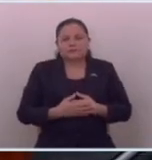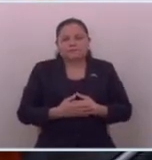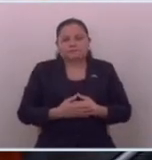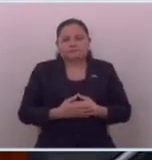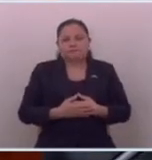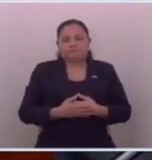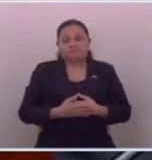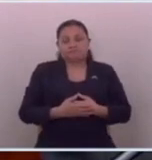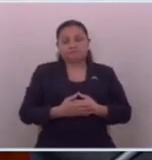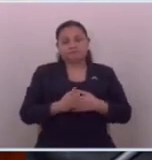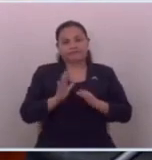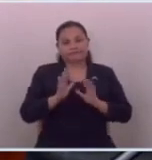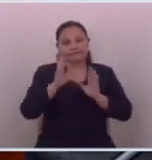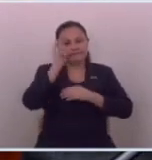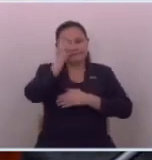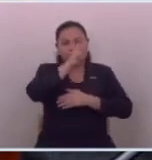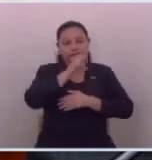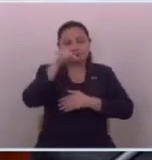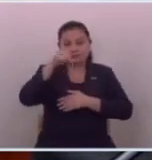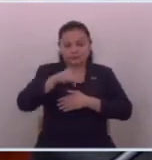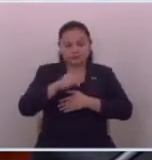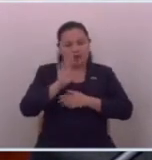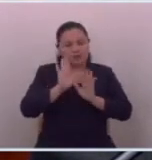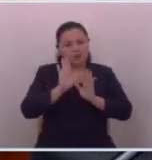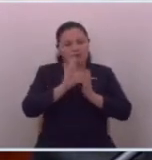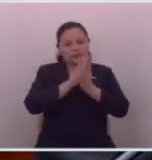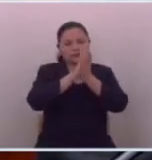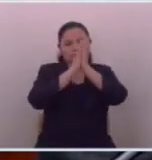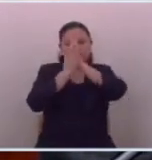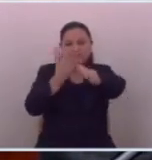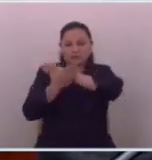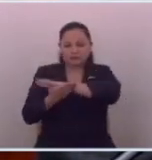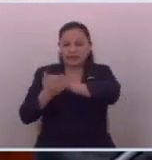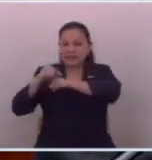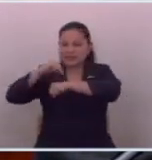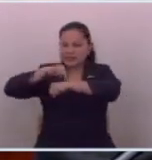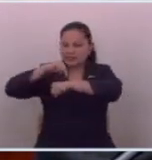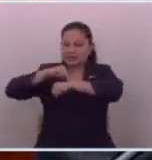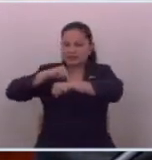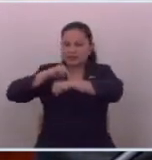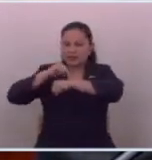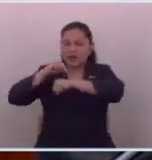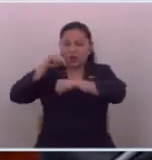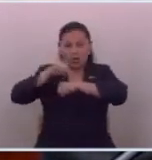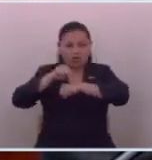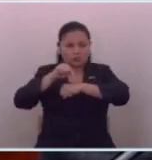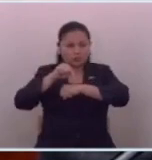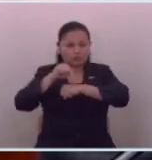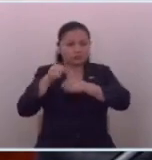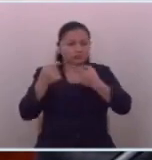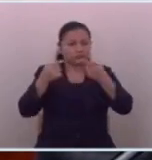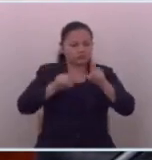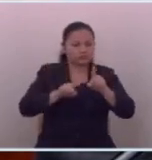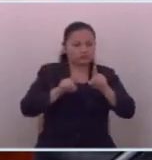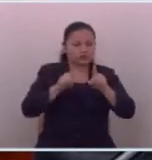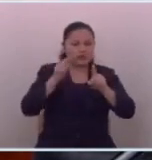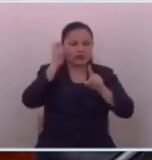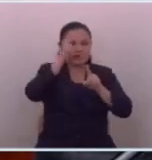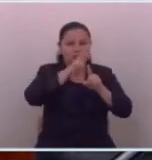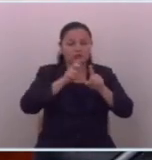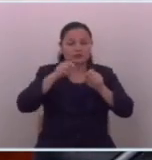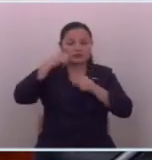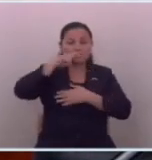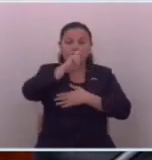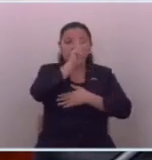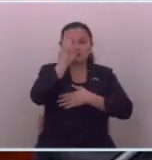casualmente ahora miren como son las cosas como cambian los tiempos casualmente ahora el fmln se